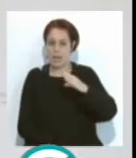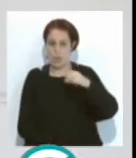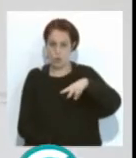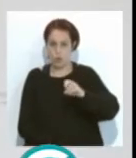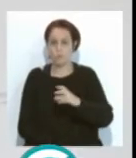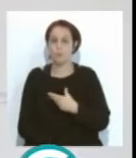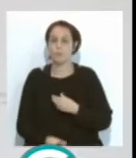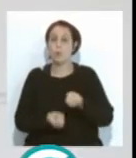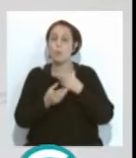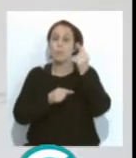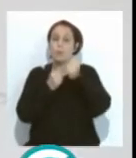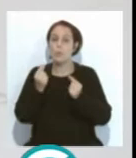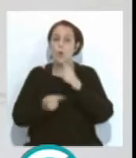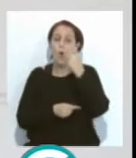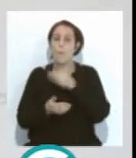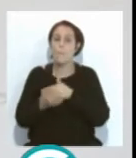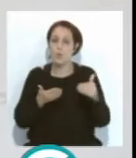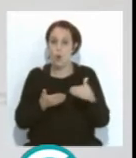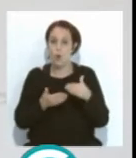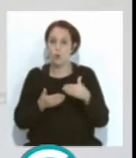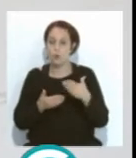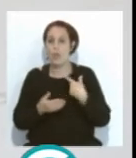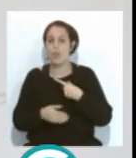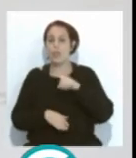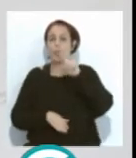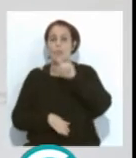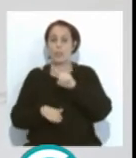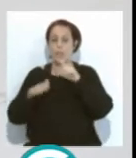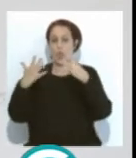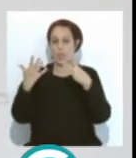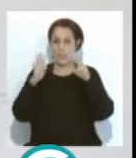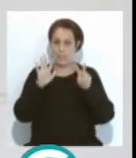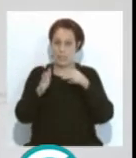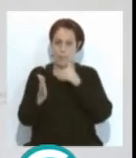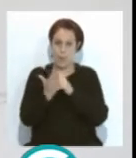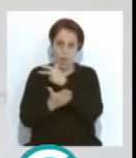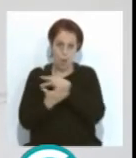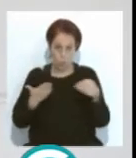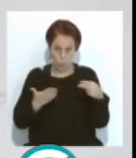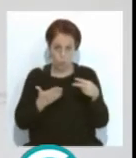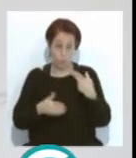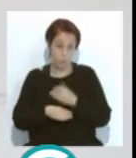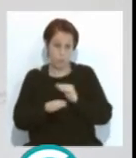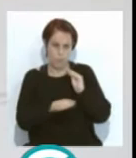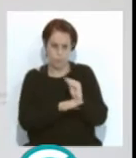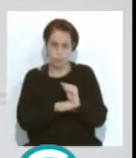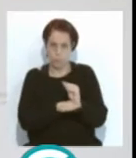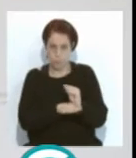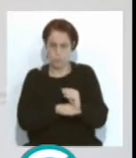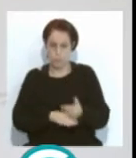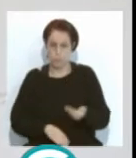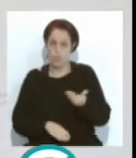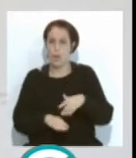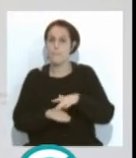y que cuenta con un presupuesto de un millón 187.000 euros, es una inversión ambiciosa como estáis comprobando para una